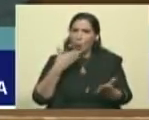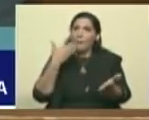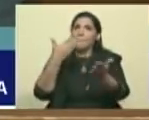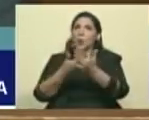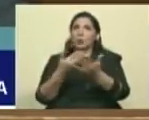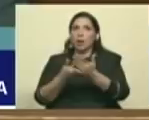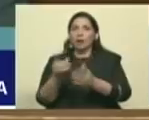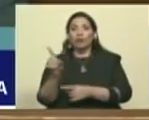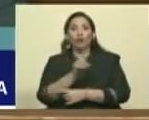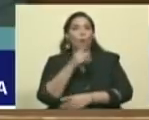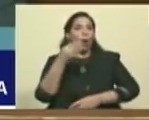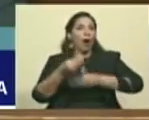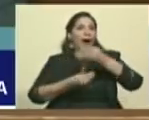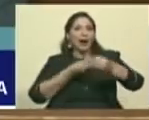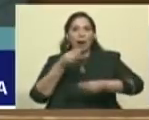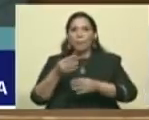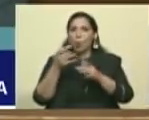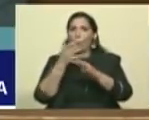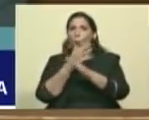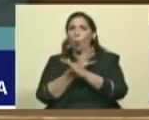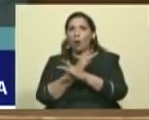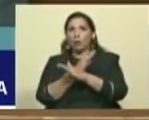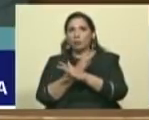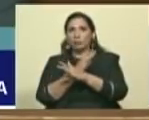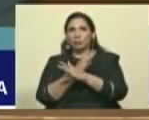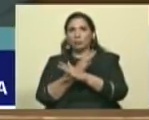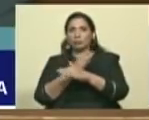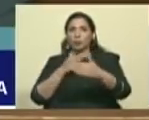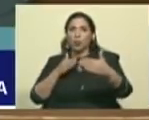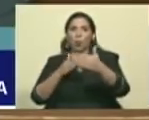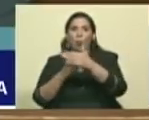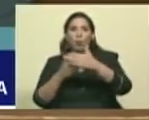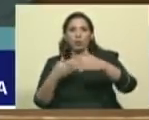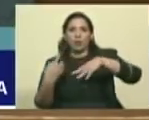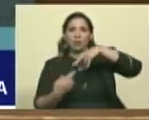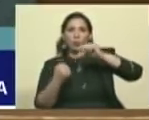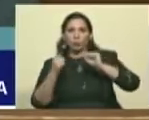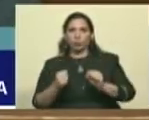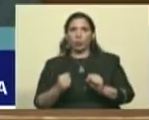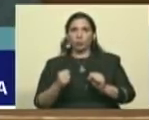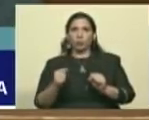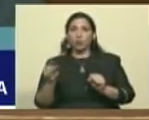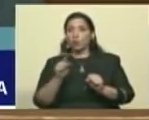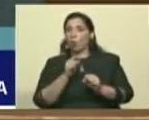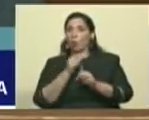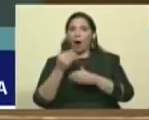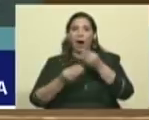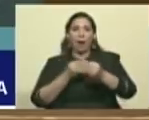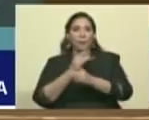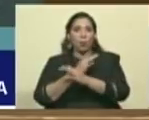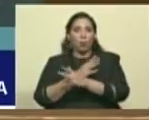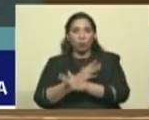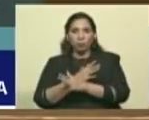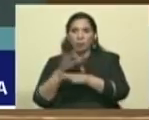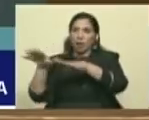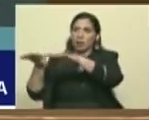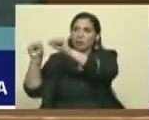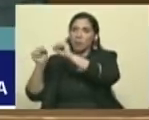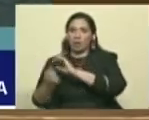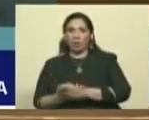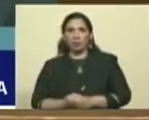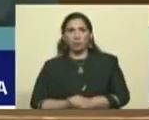no le hagamos el juego a la contrarrevolución. No le hagamos el juego al imperialismo.